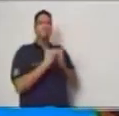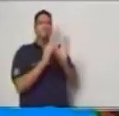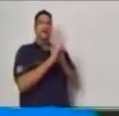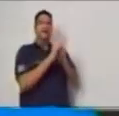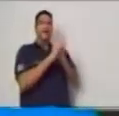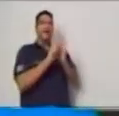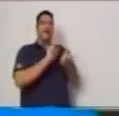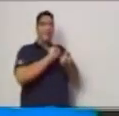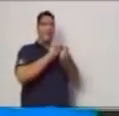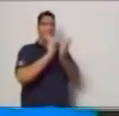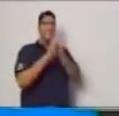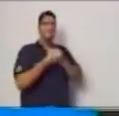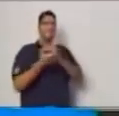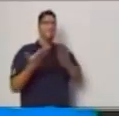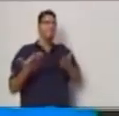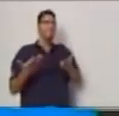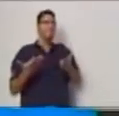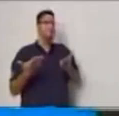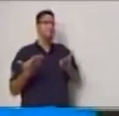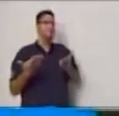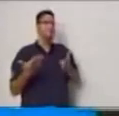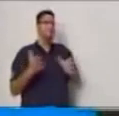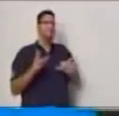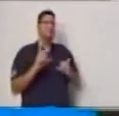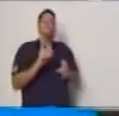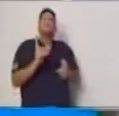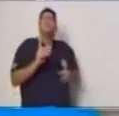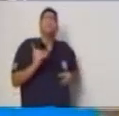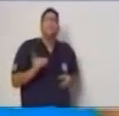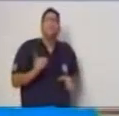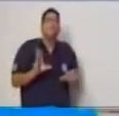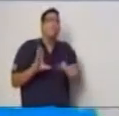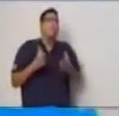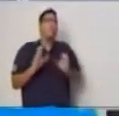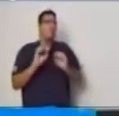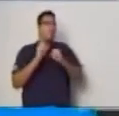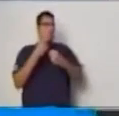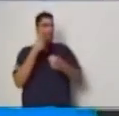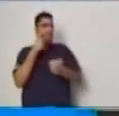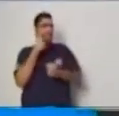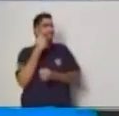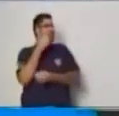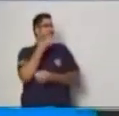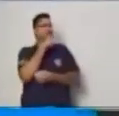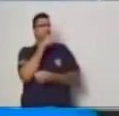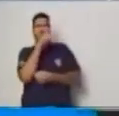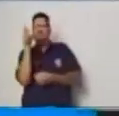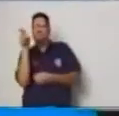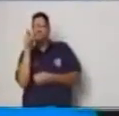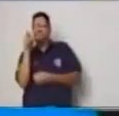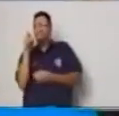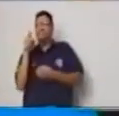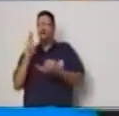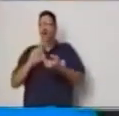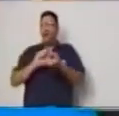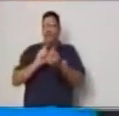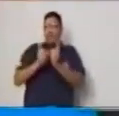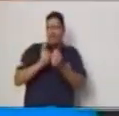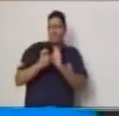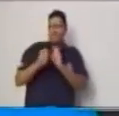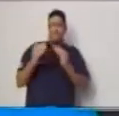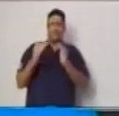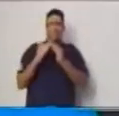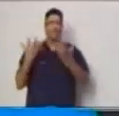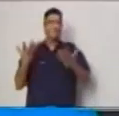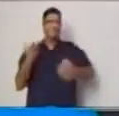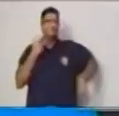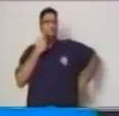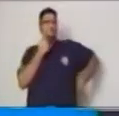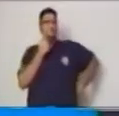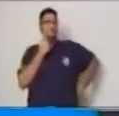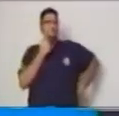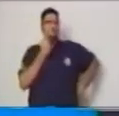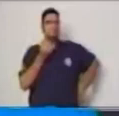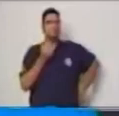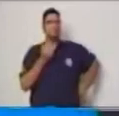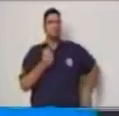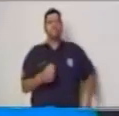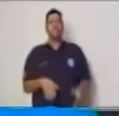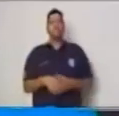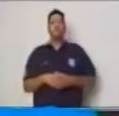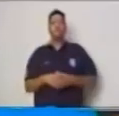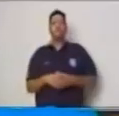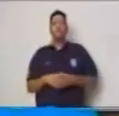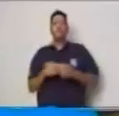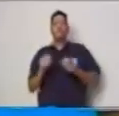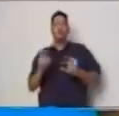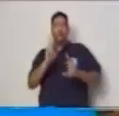¿dónde más podemos encontrar variables? encontramos las variables como lo decía anteriormente